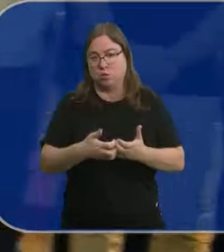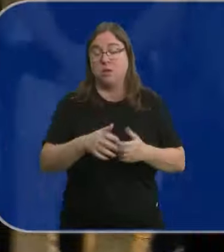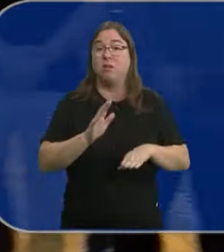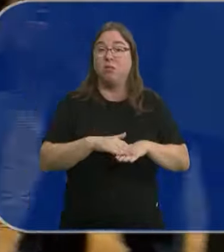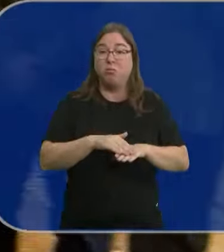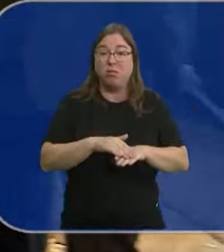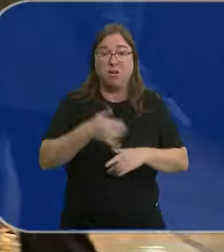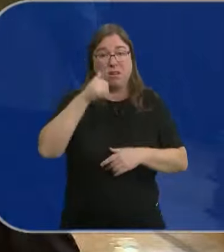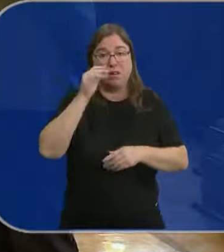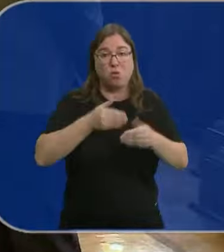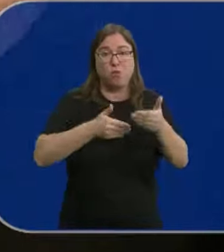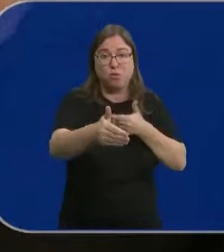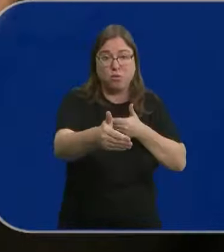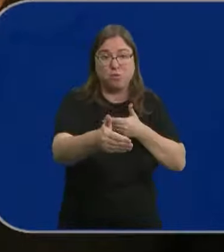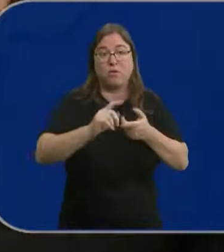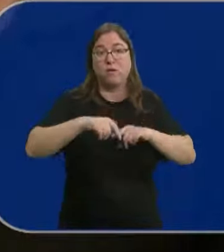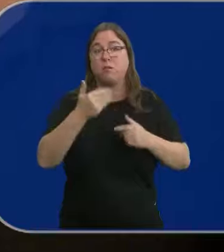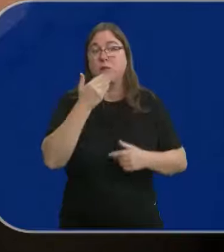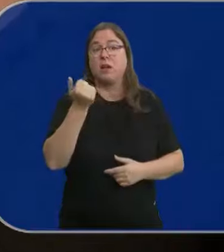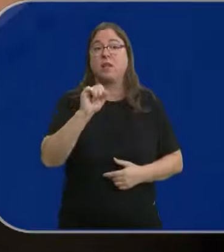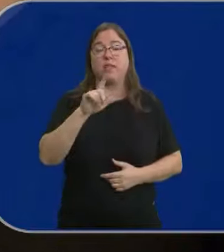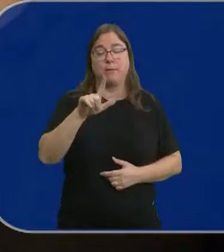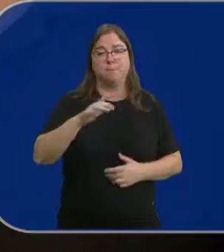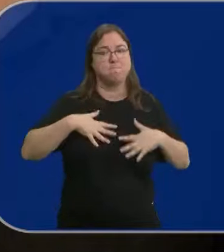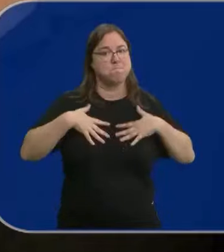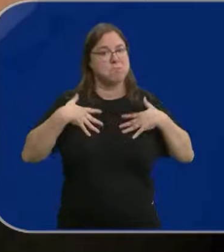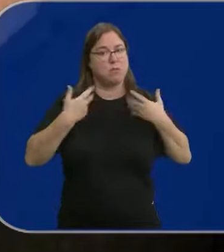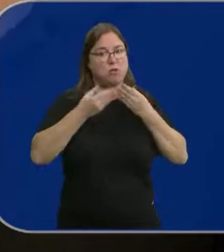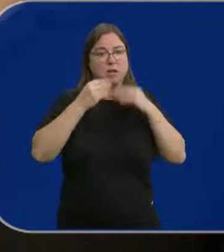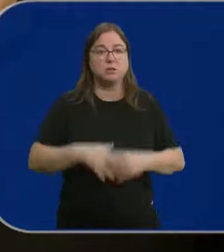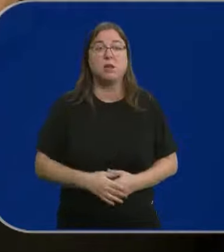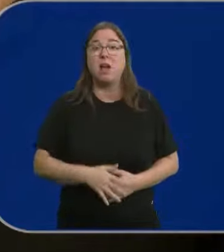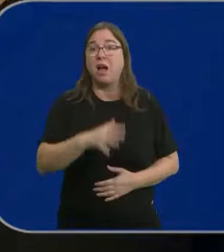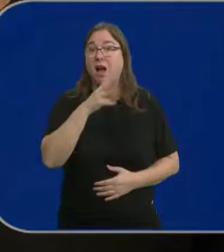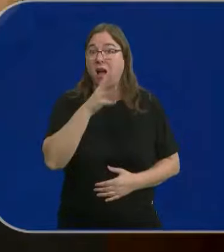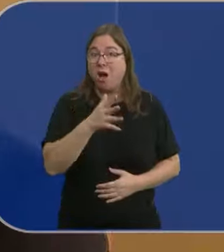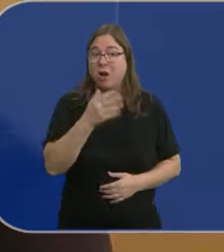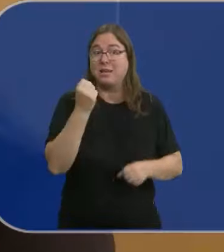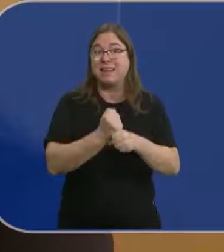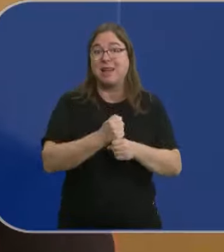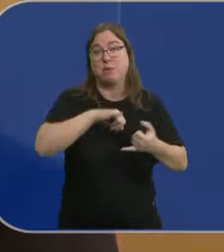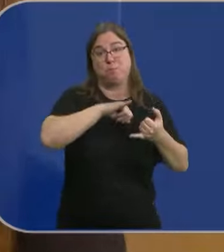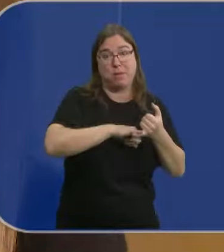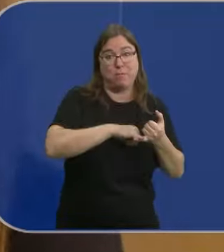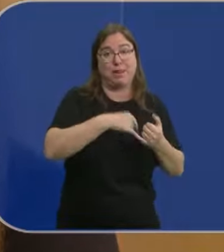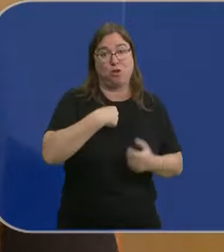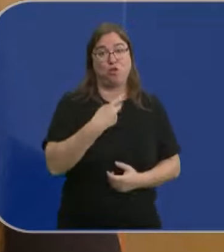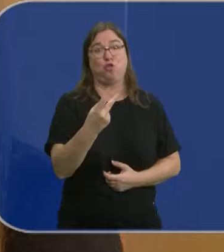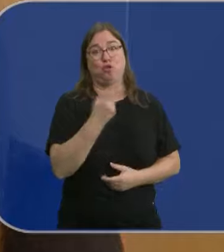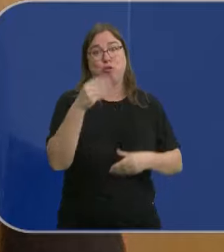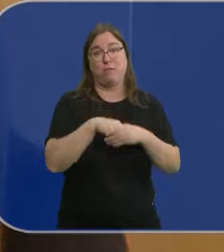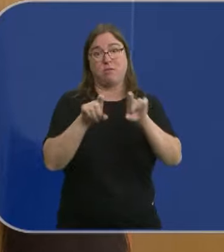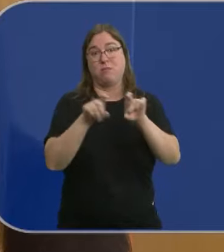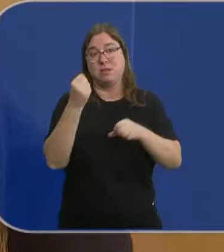Porque en juego está el futuro de muchas familias como la de Jezabel, que emocionada nos cuenta su historia. Ahora mismo trabajamos mi marido y yo en la